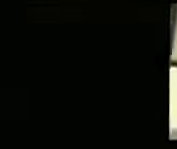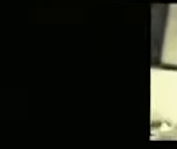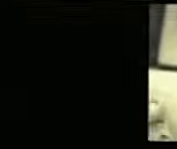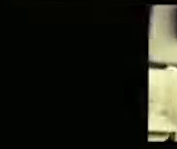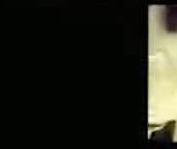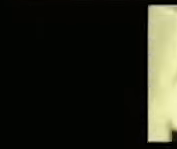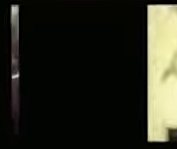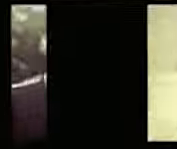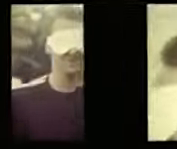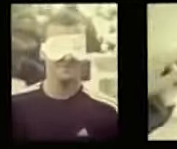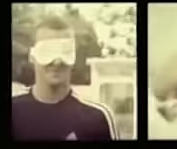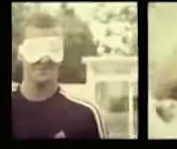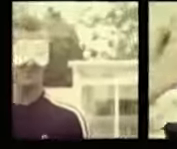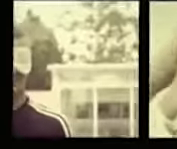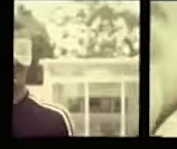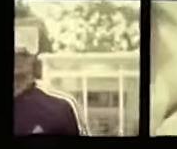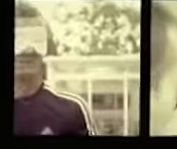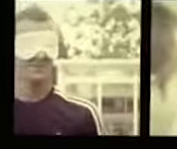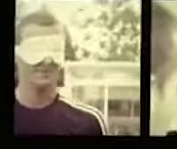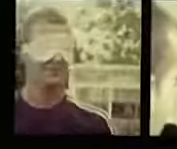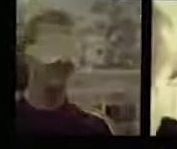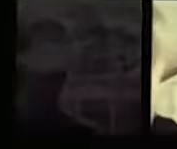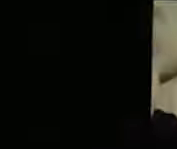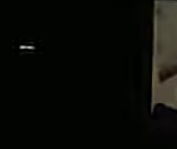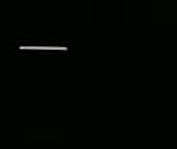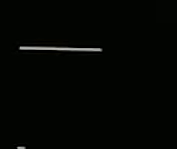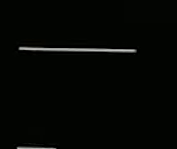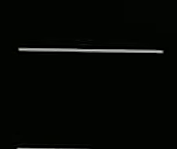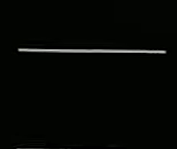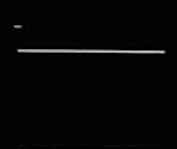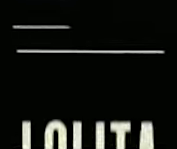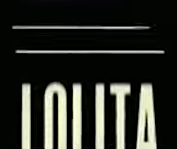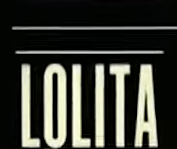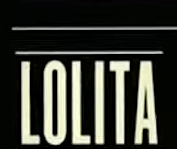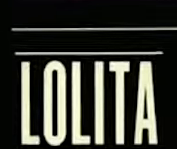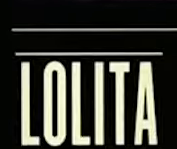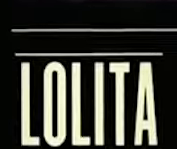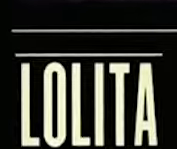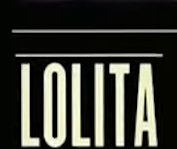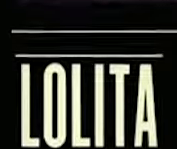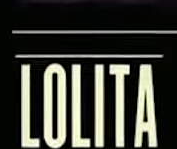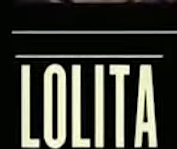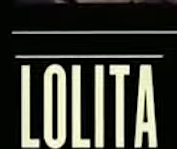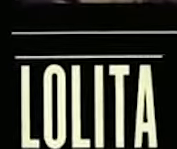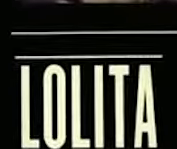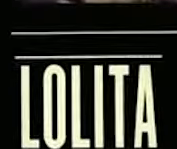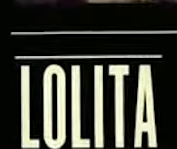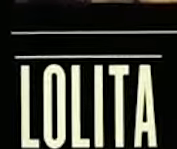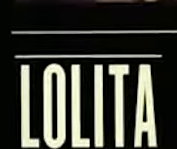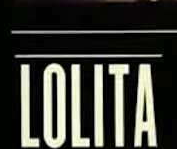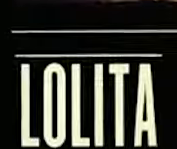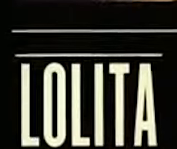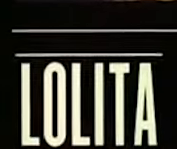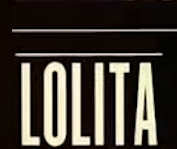personas sino en el entorno que la rodea en forma de prejuicios y barreras físicas ¿quién no tiene a su